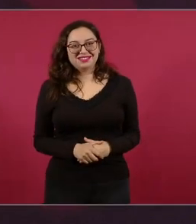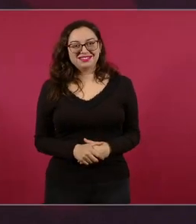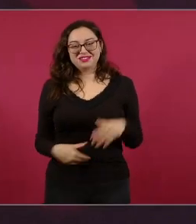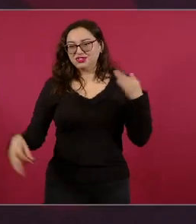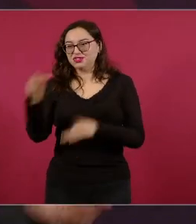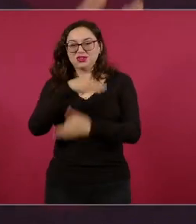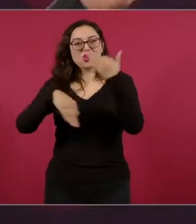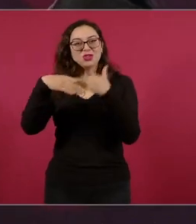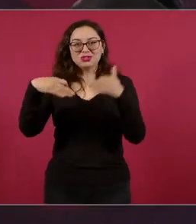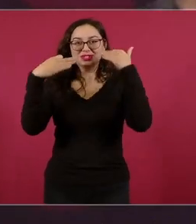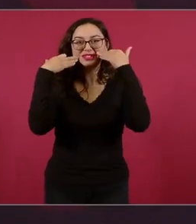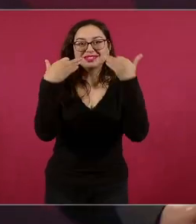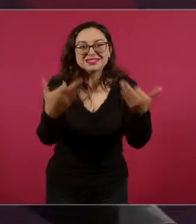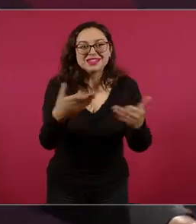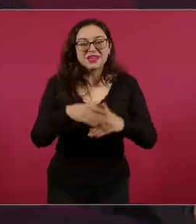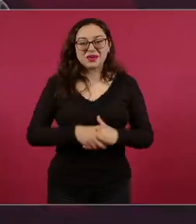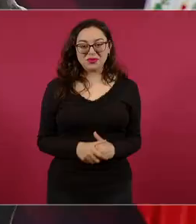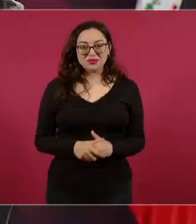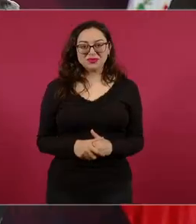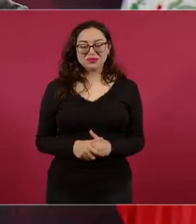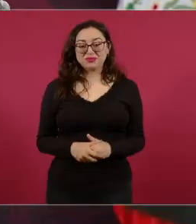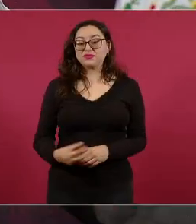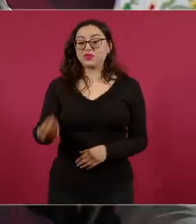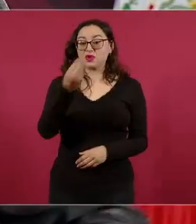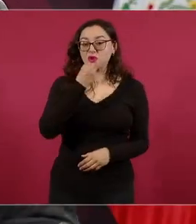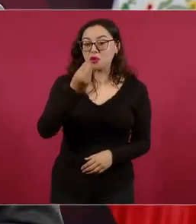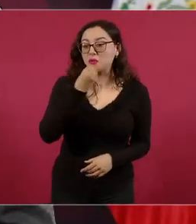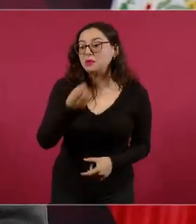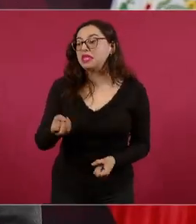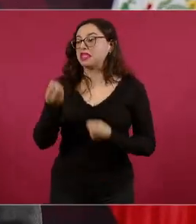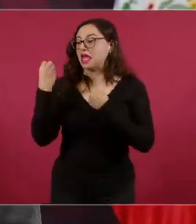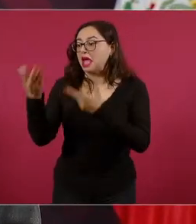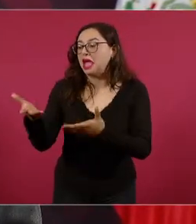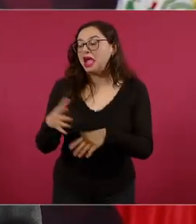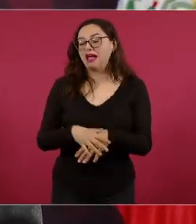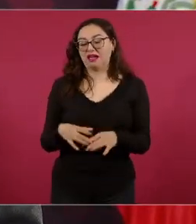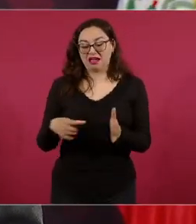era cuando llevaban las despensas, el frijol con gorgojo,